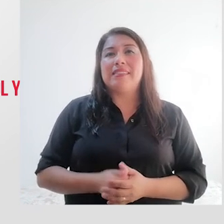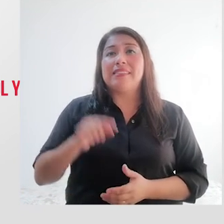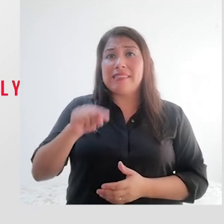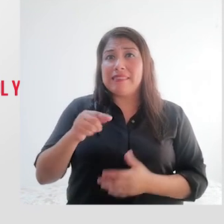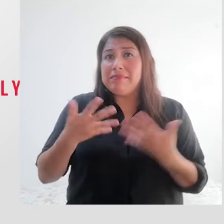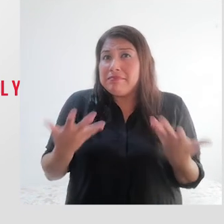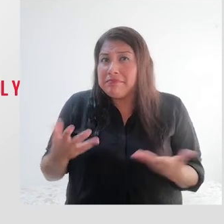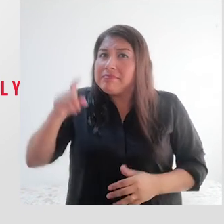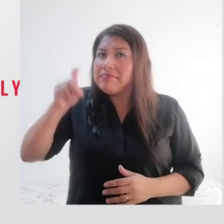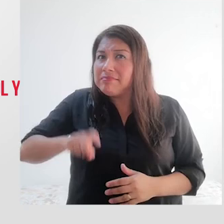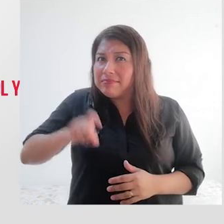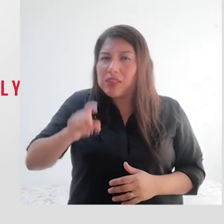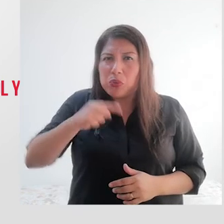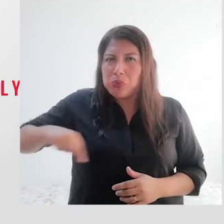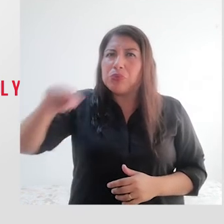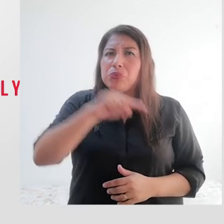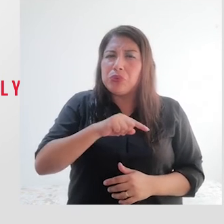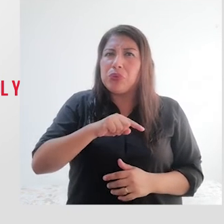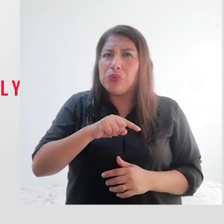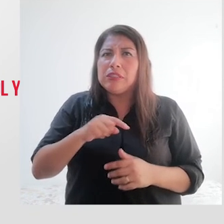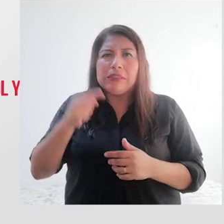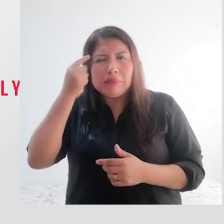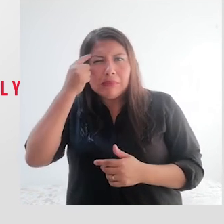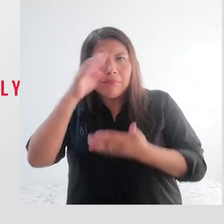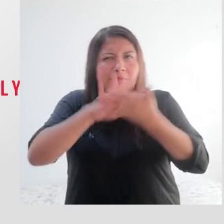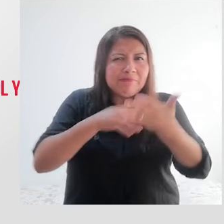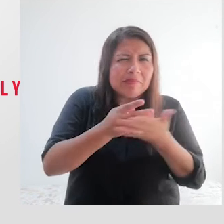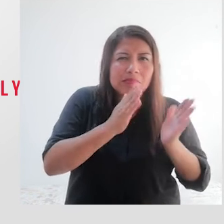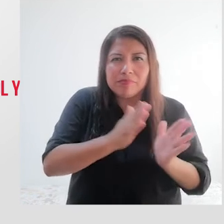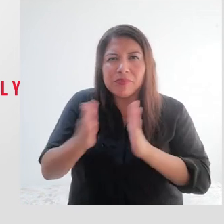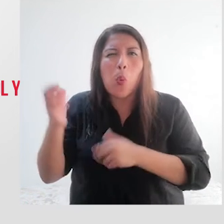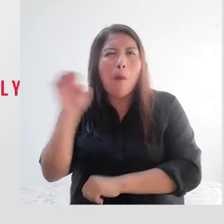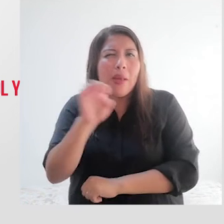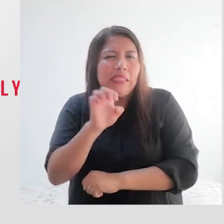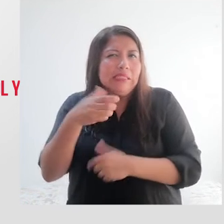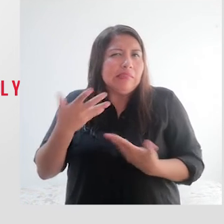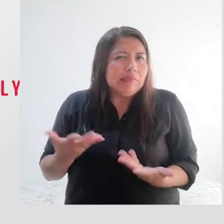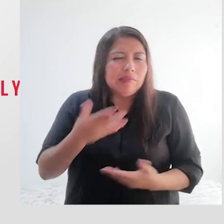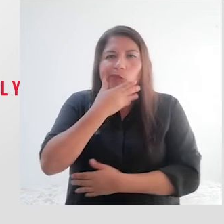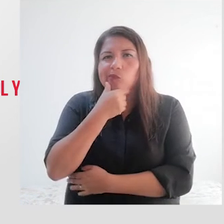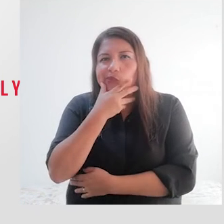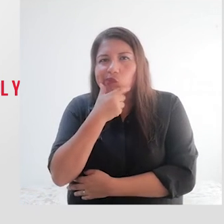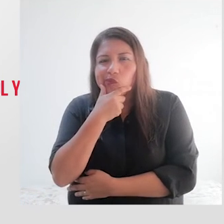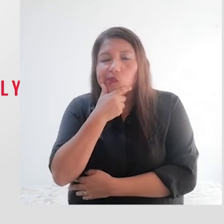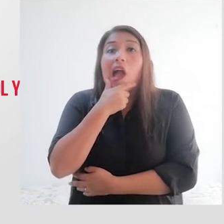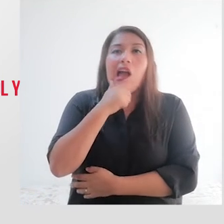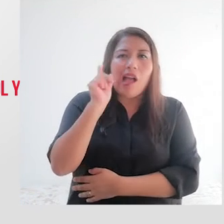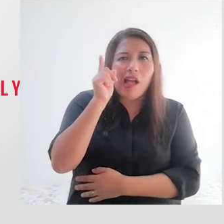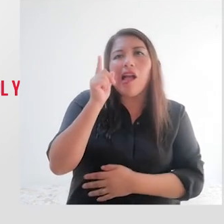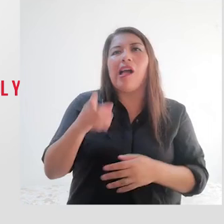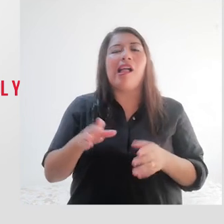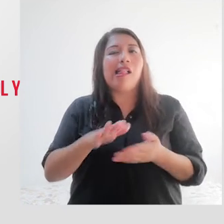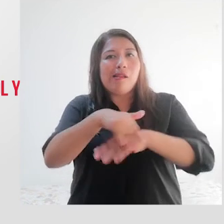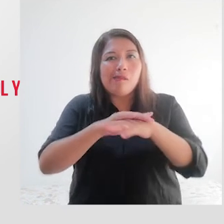Para eso, es necesario que todos elaboremos nuestro Plan Familiar de Emergencia. El Plan Familiar de